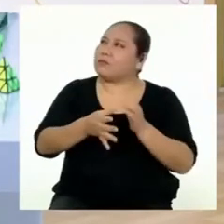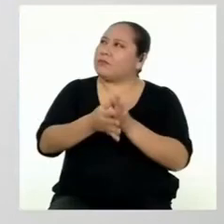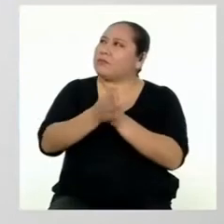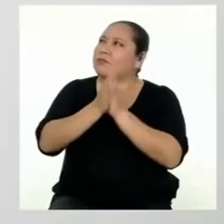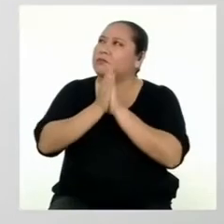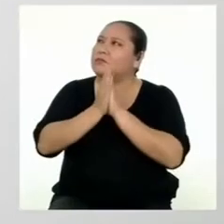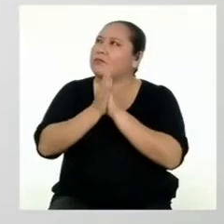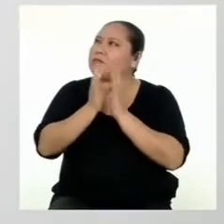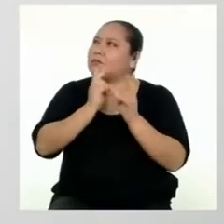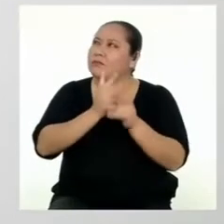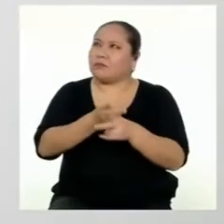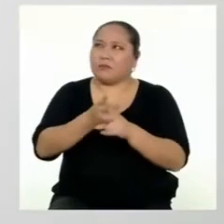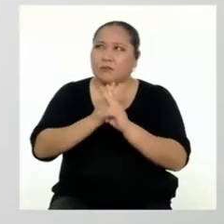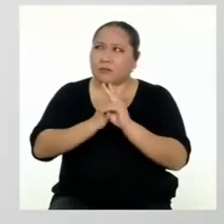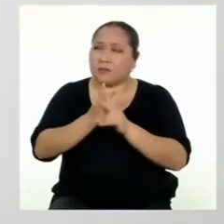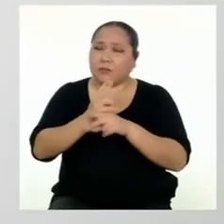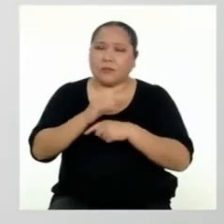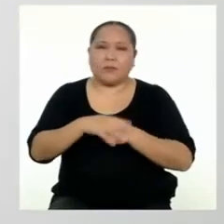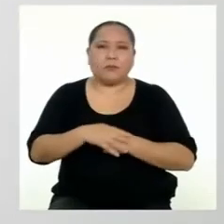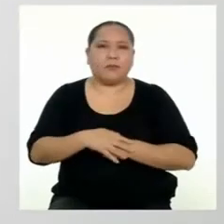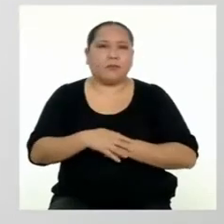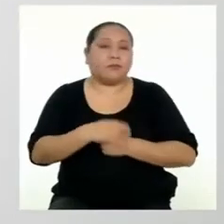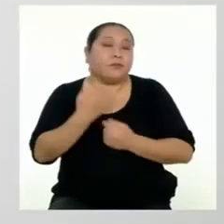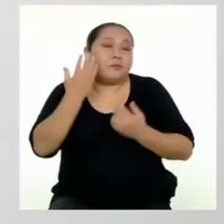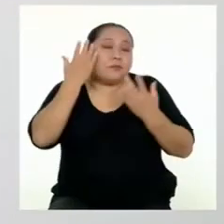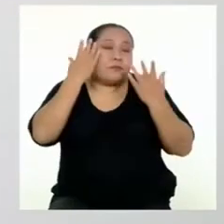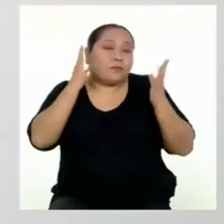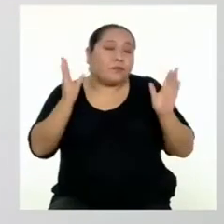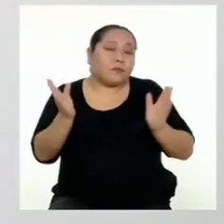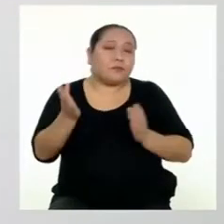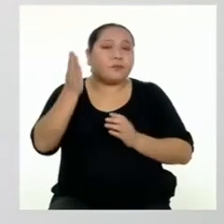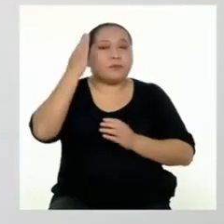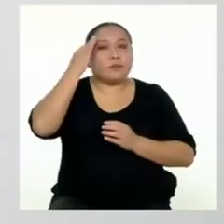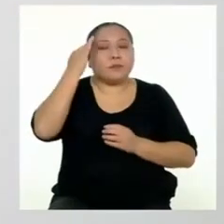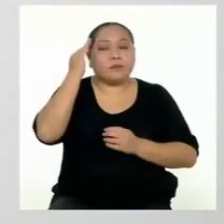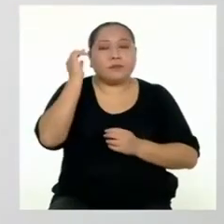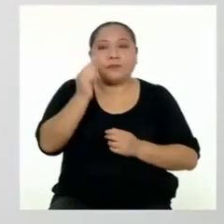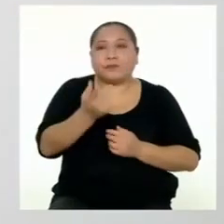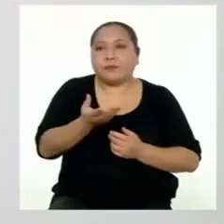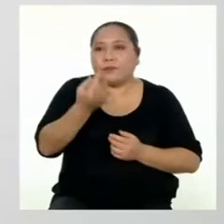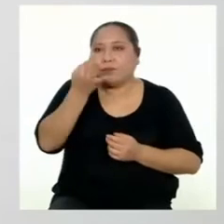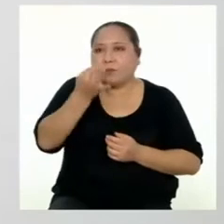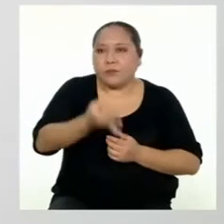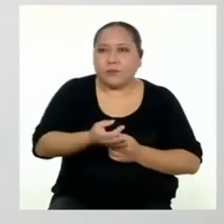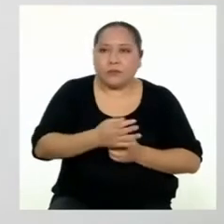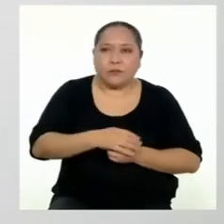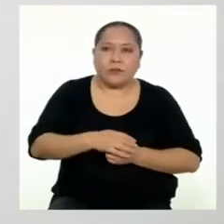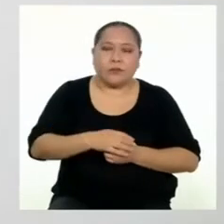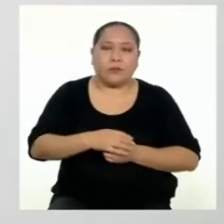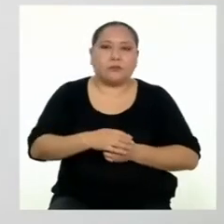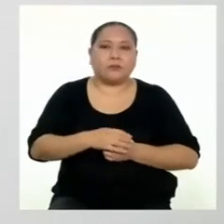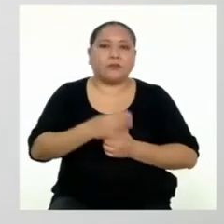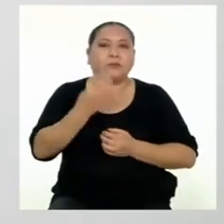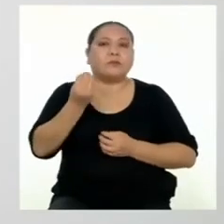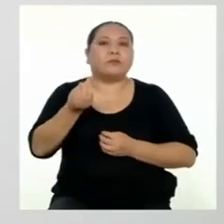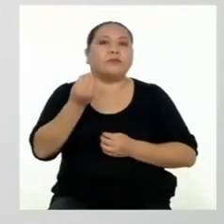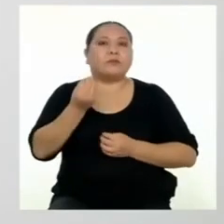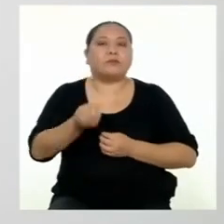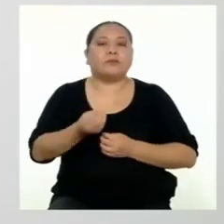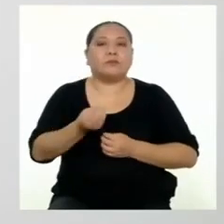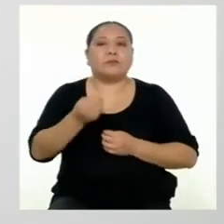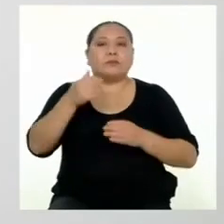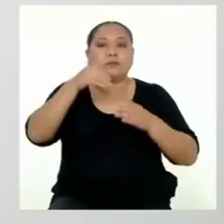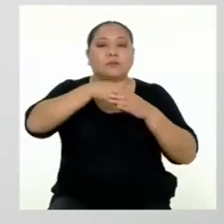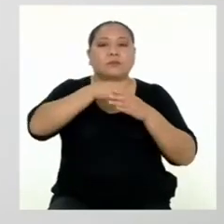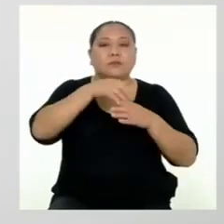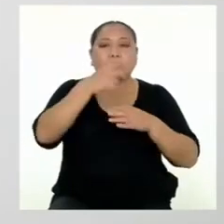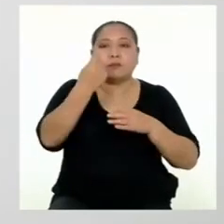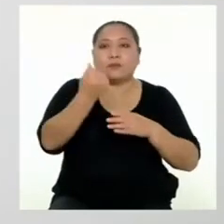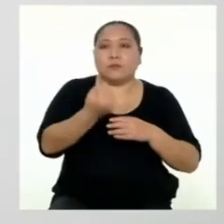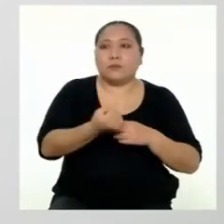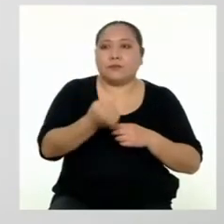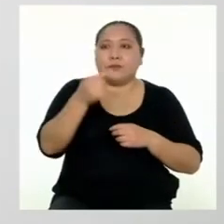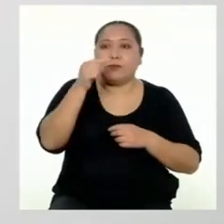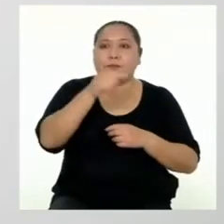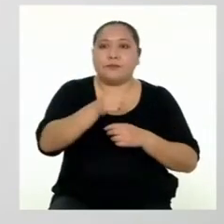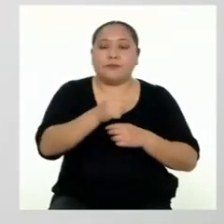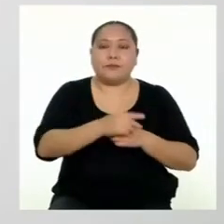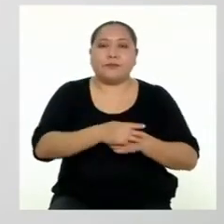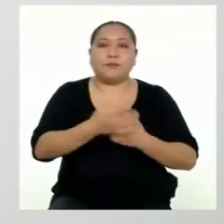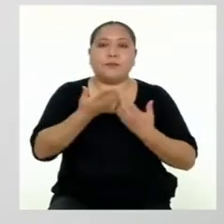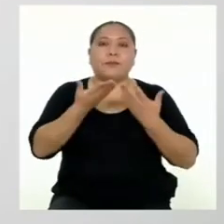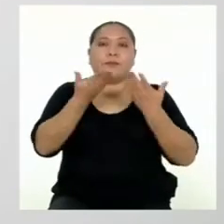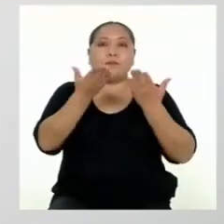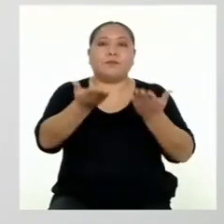algún crédito? Bueno, creo que no hay forma de saber eso a ciencia cierta, porque en las instituciones financieras